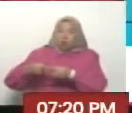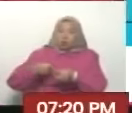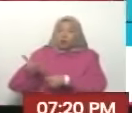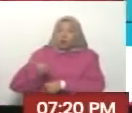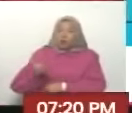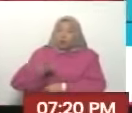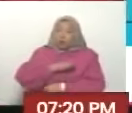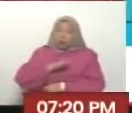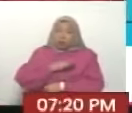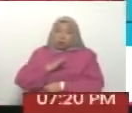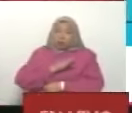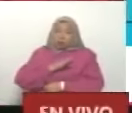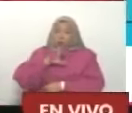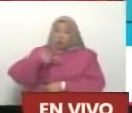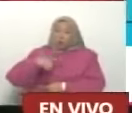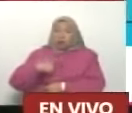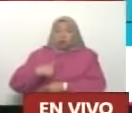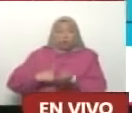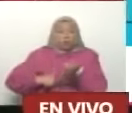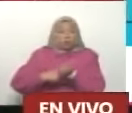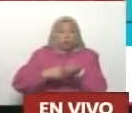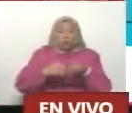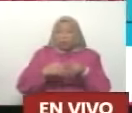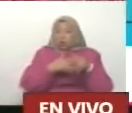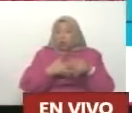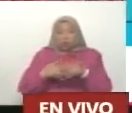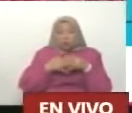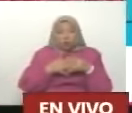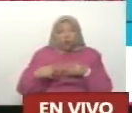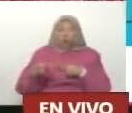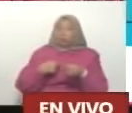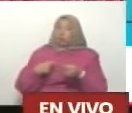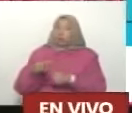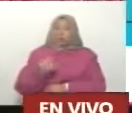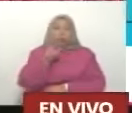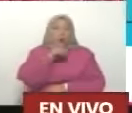Venezuela no es colonia de nadie así de sencillo